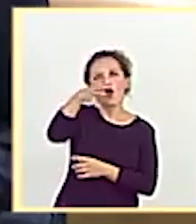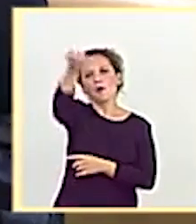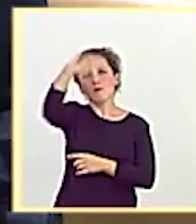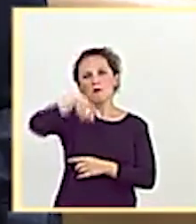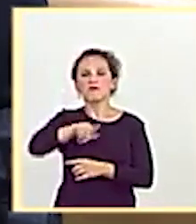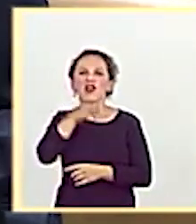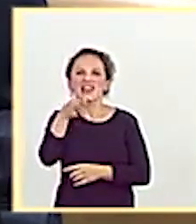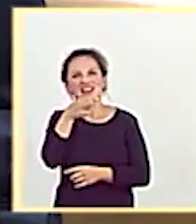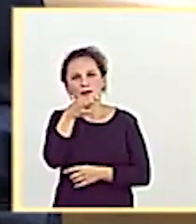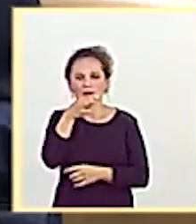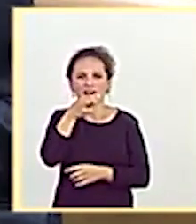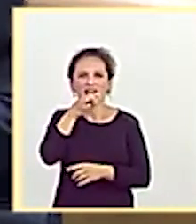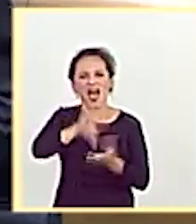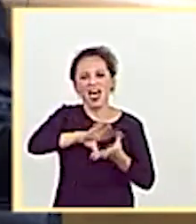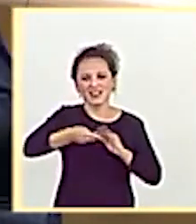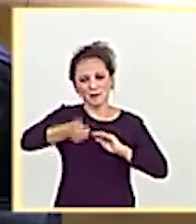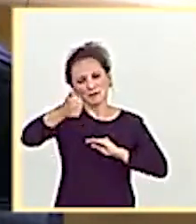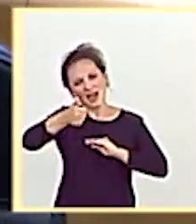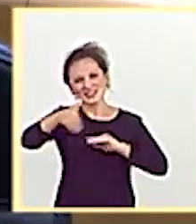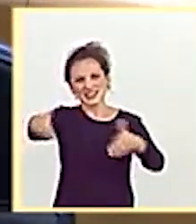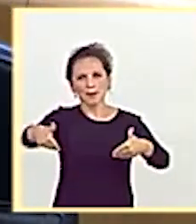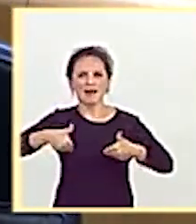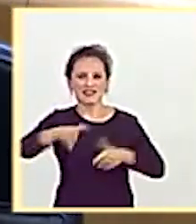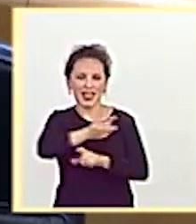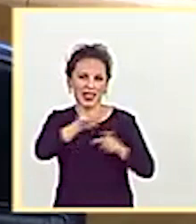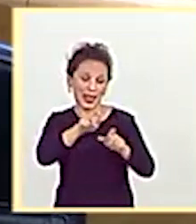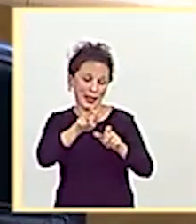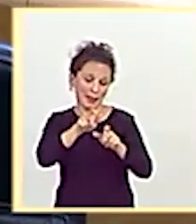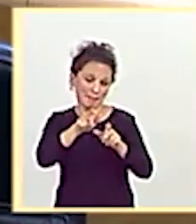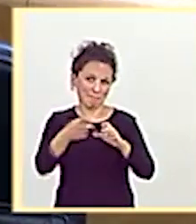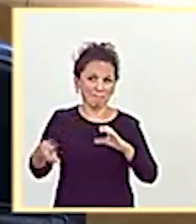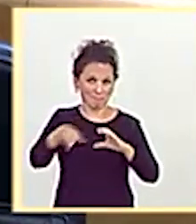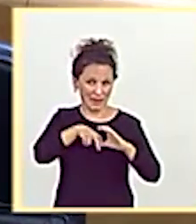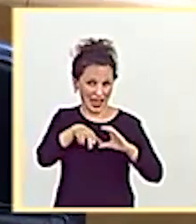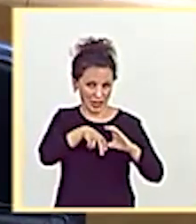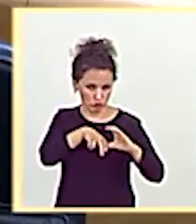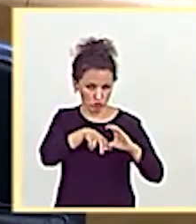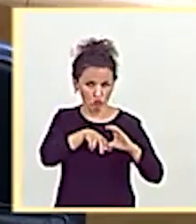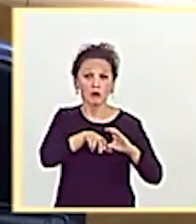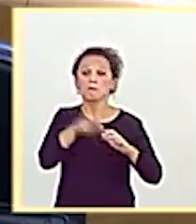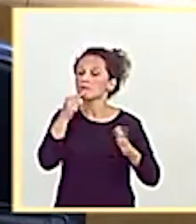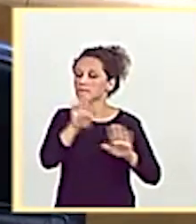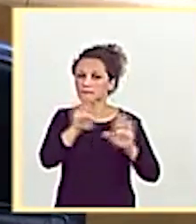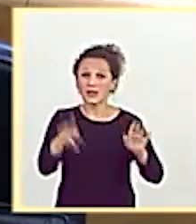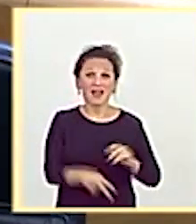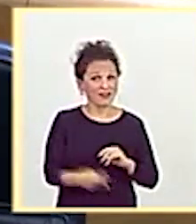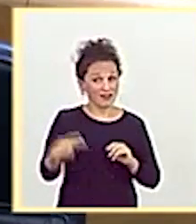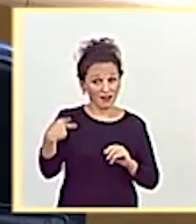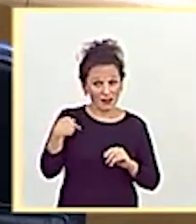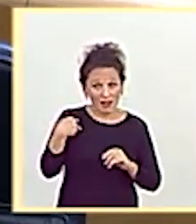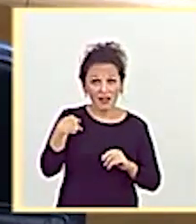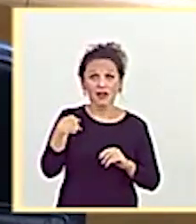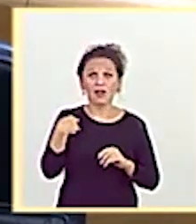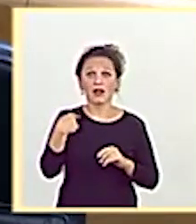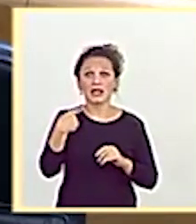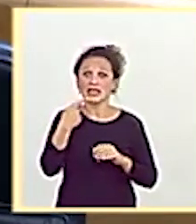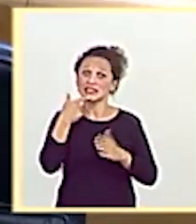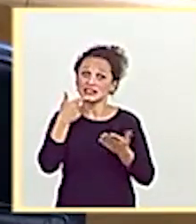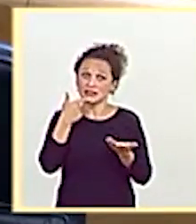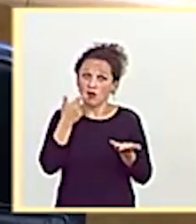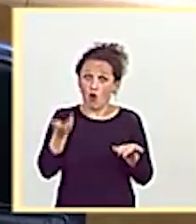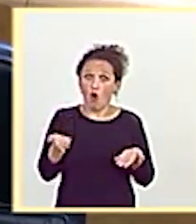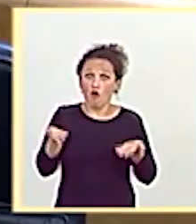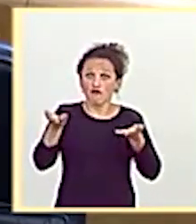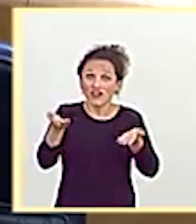a la demanda de los viajeros. Sin embargo, en general, los datos que nos proporcionan la oferta de servicios ferroviarios